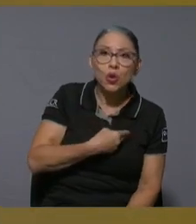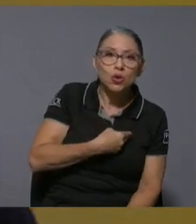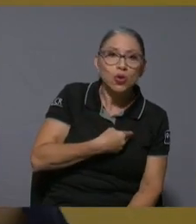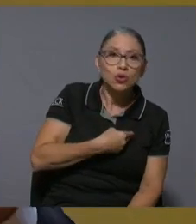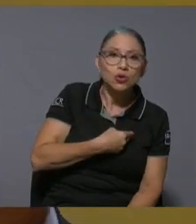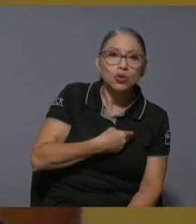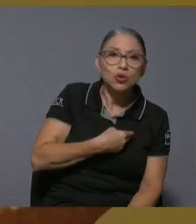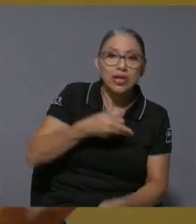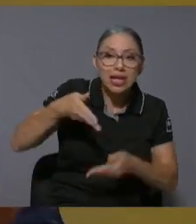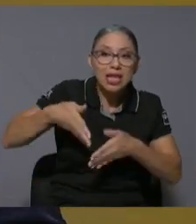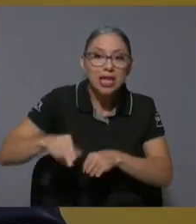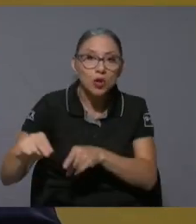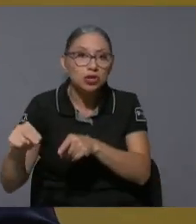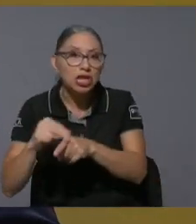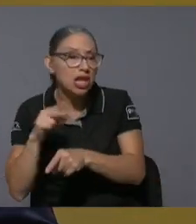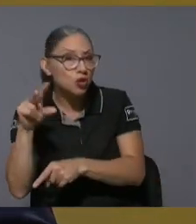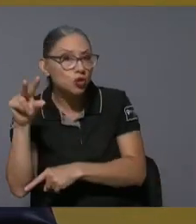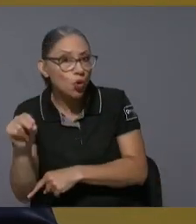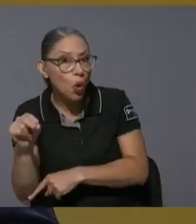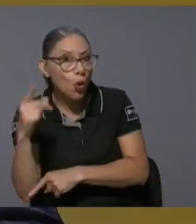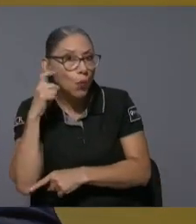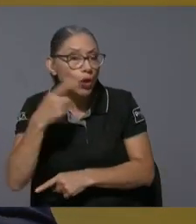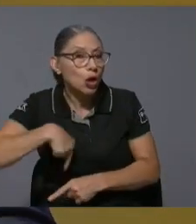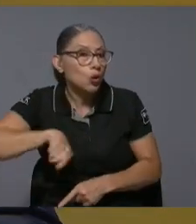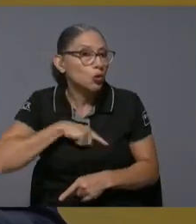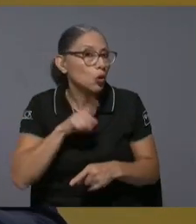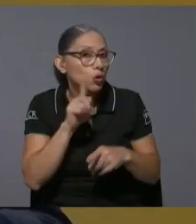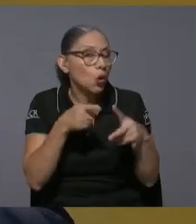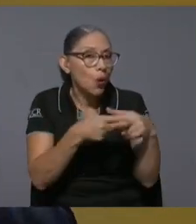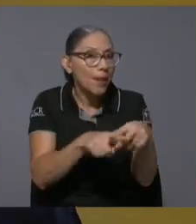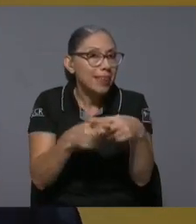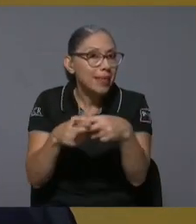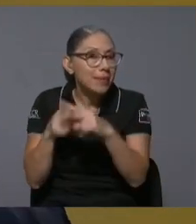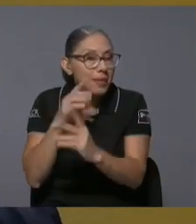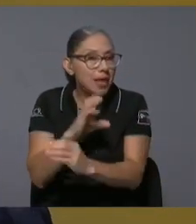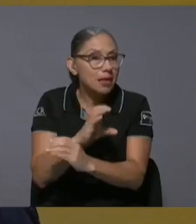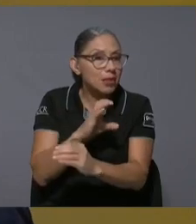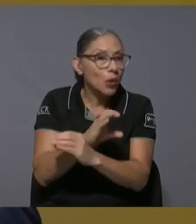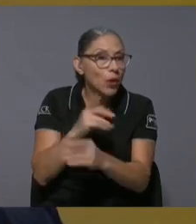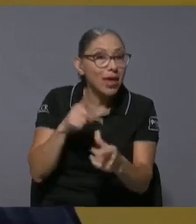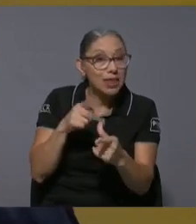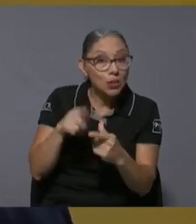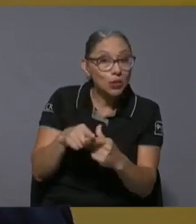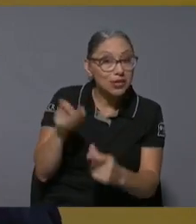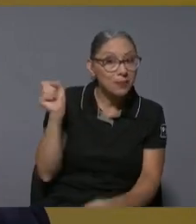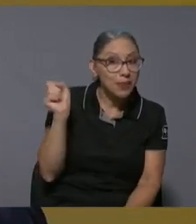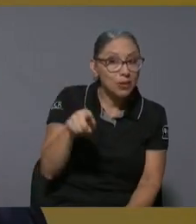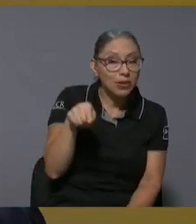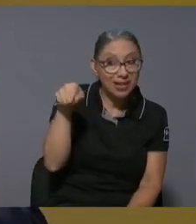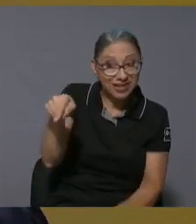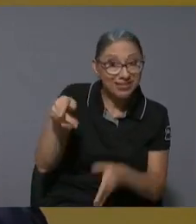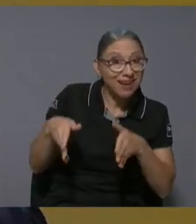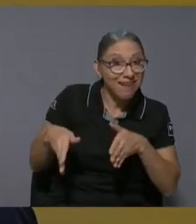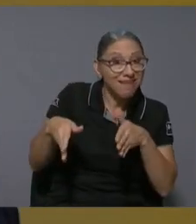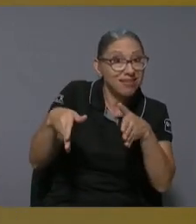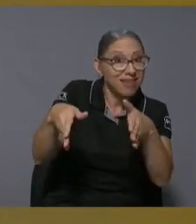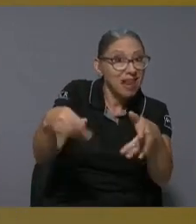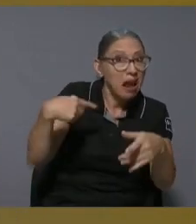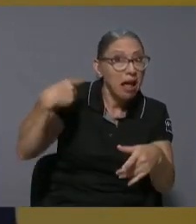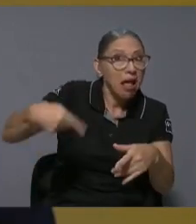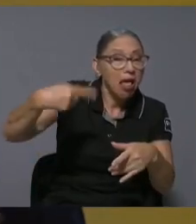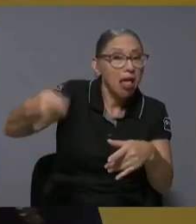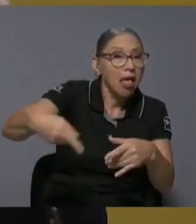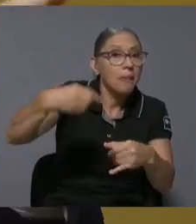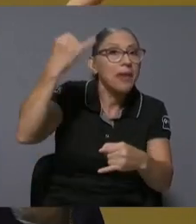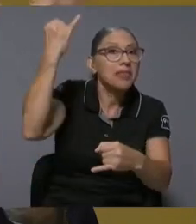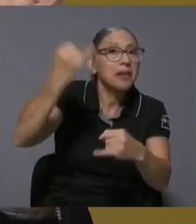porque no tenemos el cuidado de darle el mantenimiento entonces preguntar ¿esa carretera va a terminar siendo la versión 2